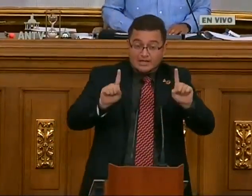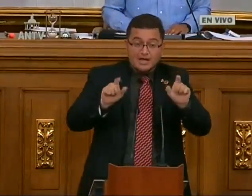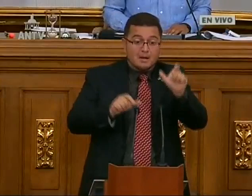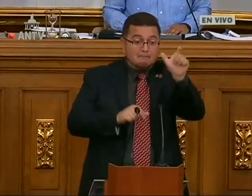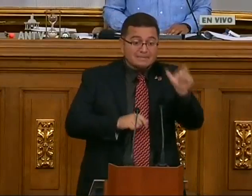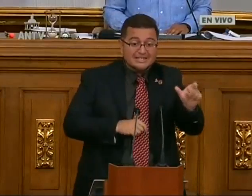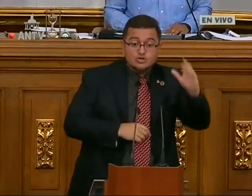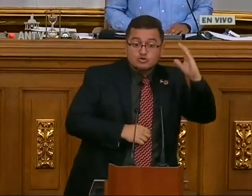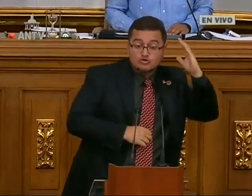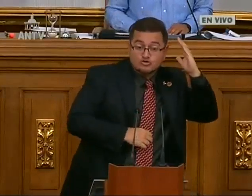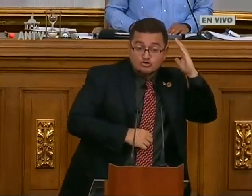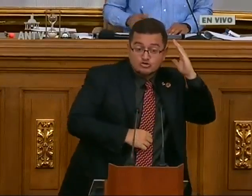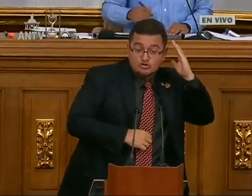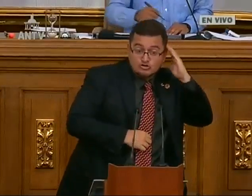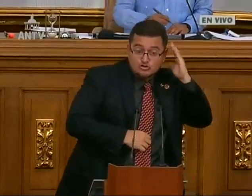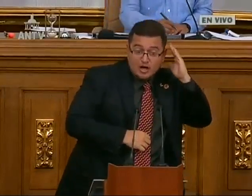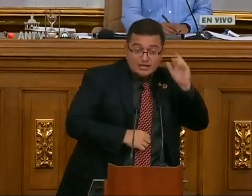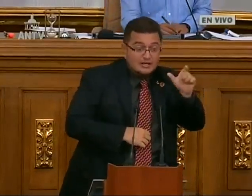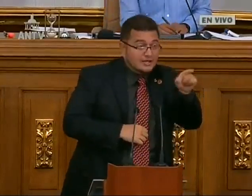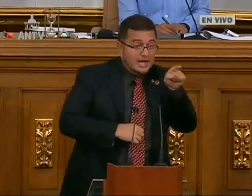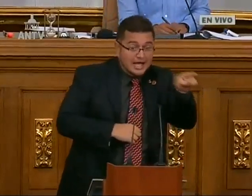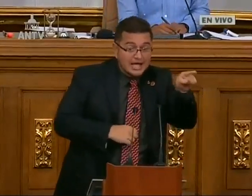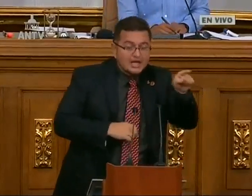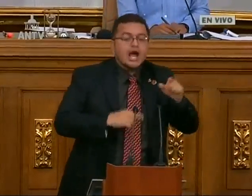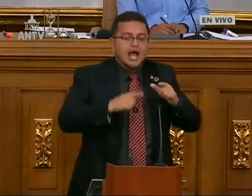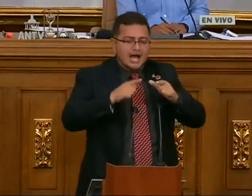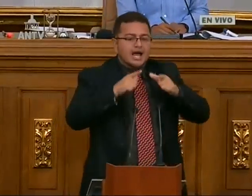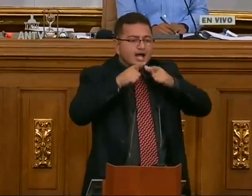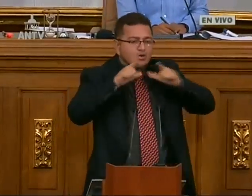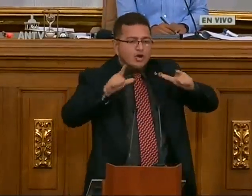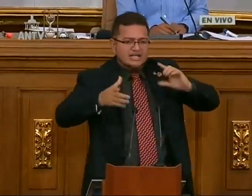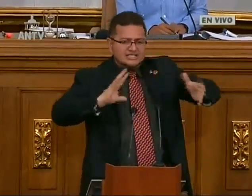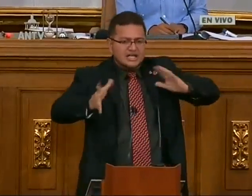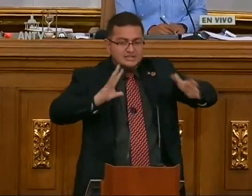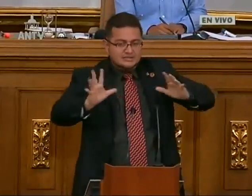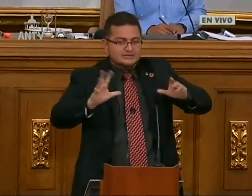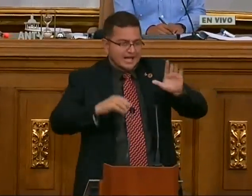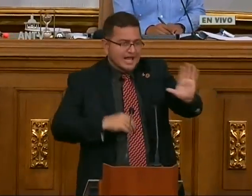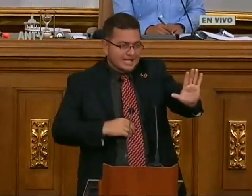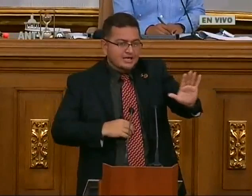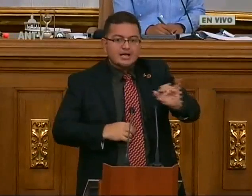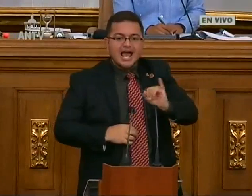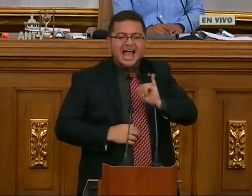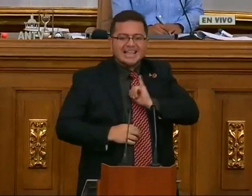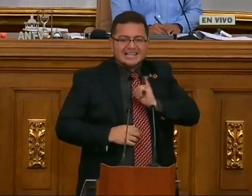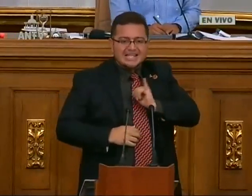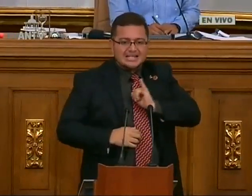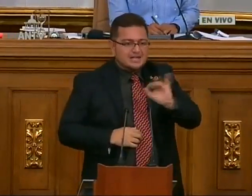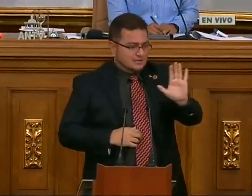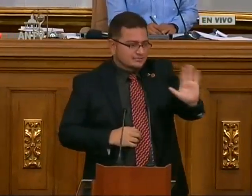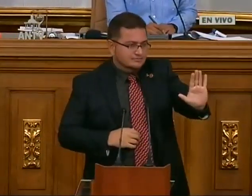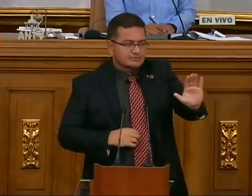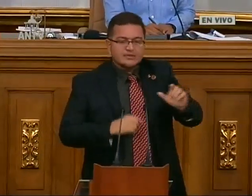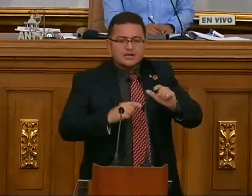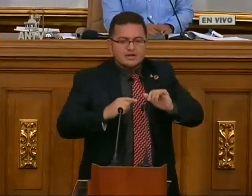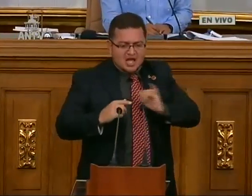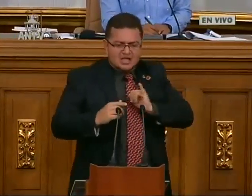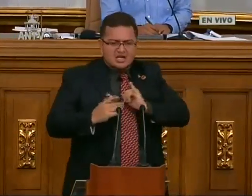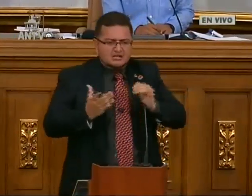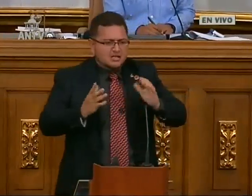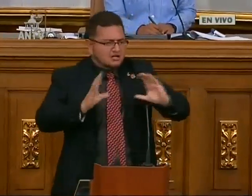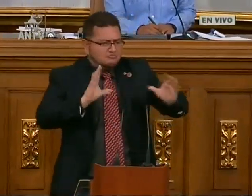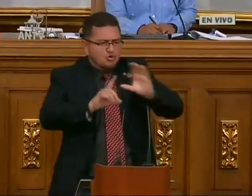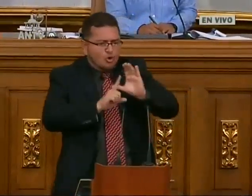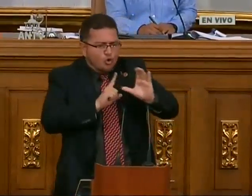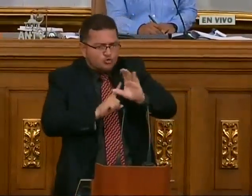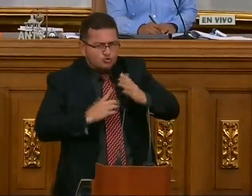No No Tienen Dominio De La Lengua De Señas O Al Menos Poco Mientras Que Las Personas Sordas Si Son Usuarias Eficientes De La Lengua De Seña Tienen Una